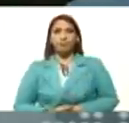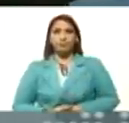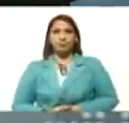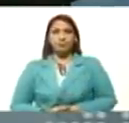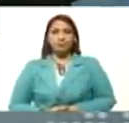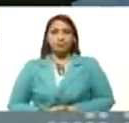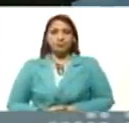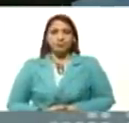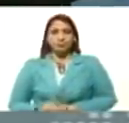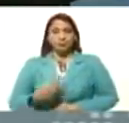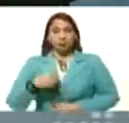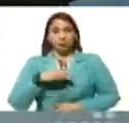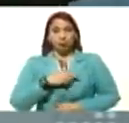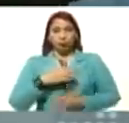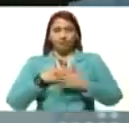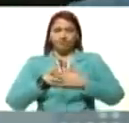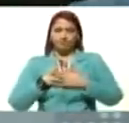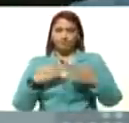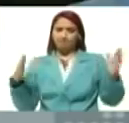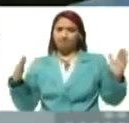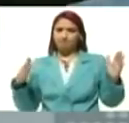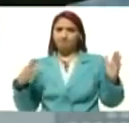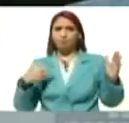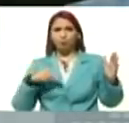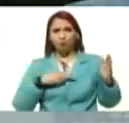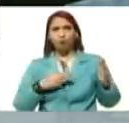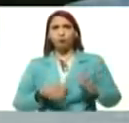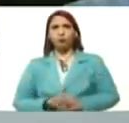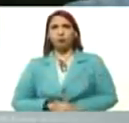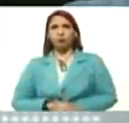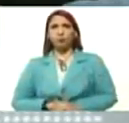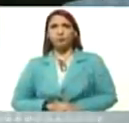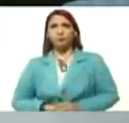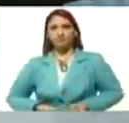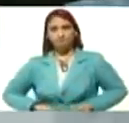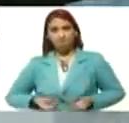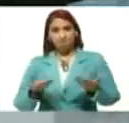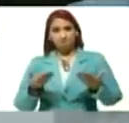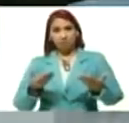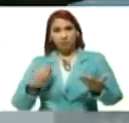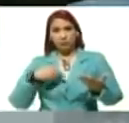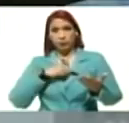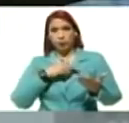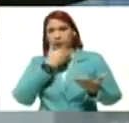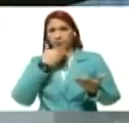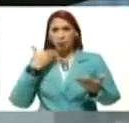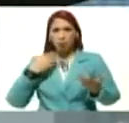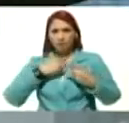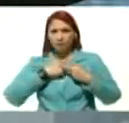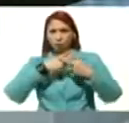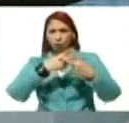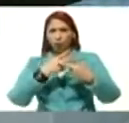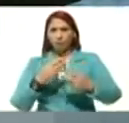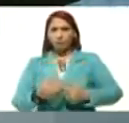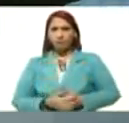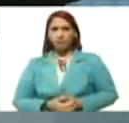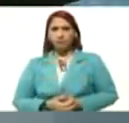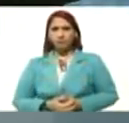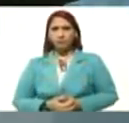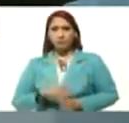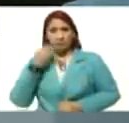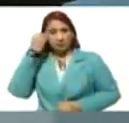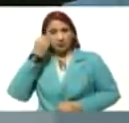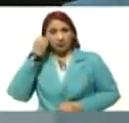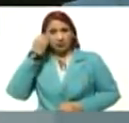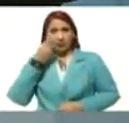nosotros hemos puesto, y estamos poniendo, nuestra mejor voluntad, queremos que el